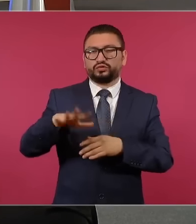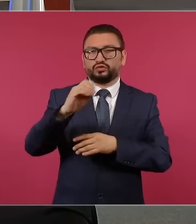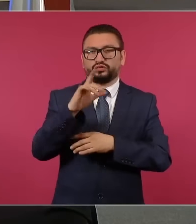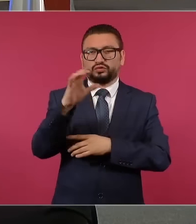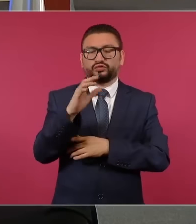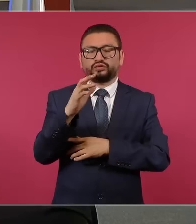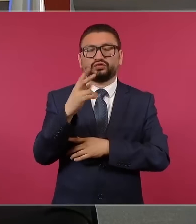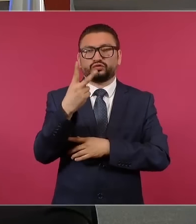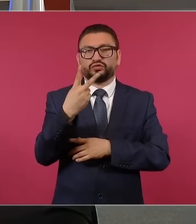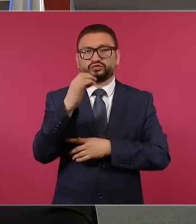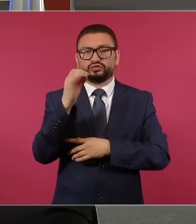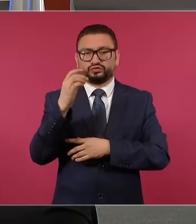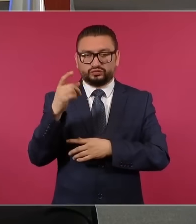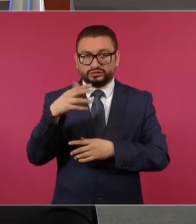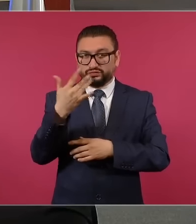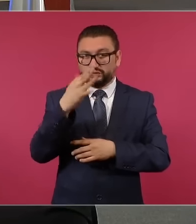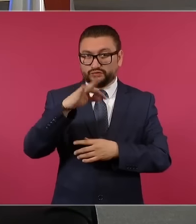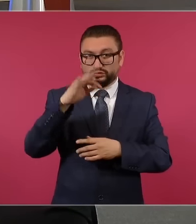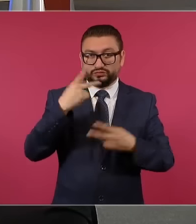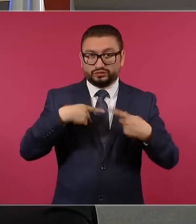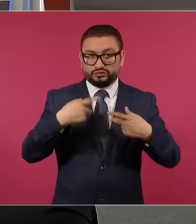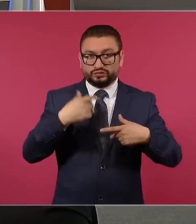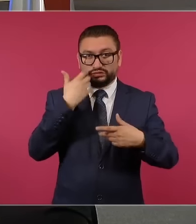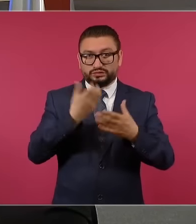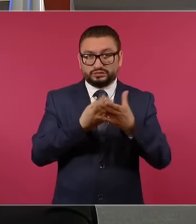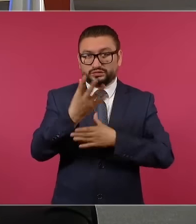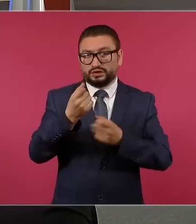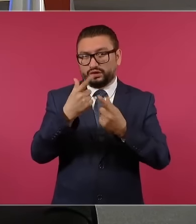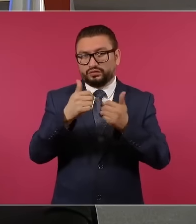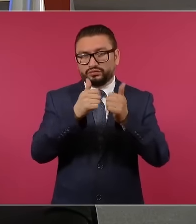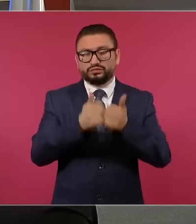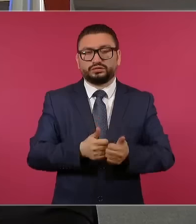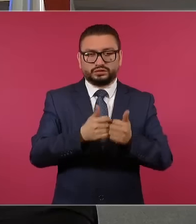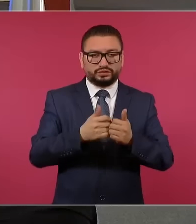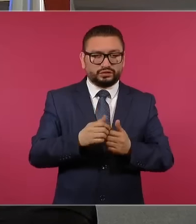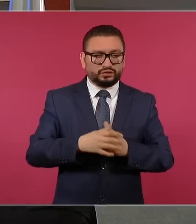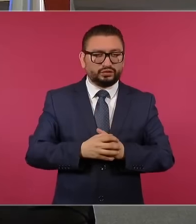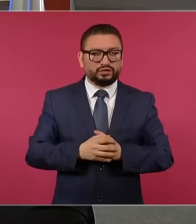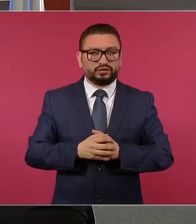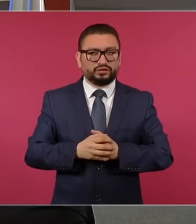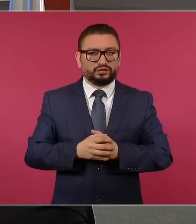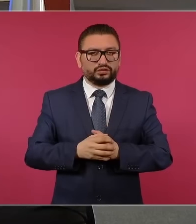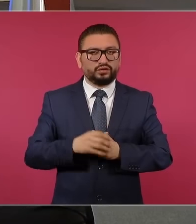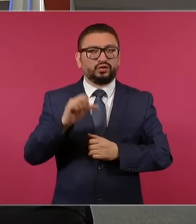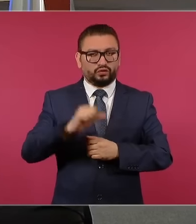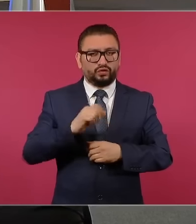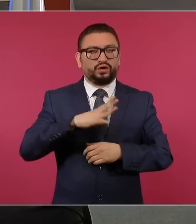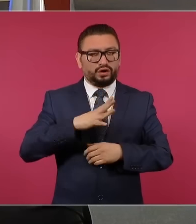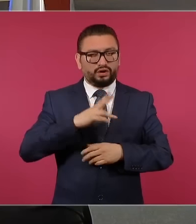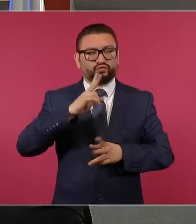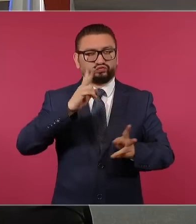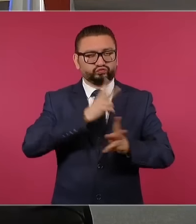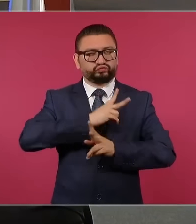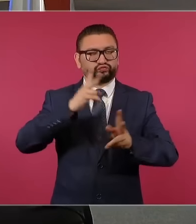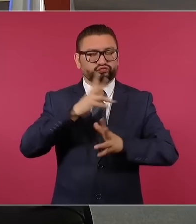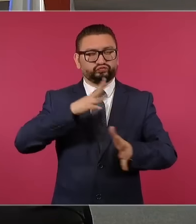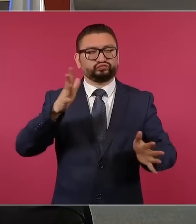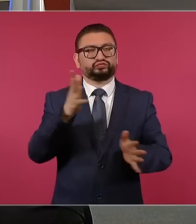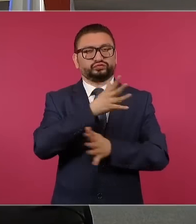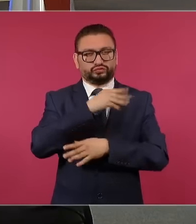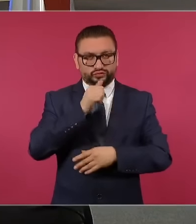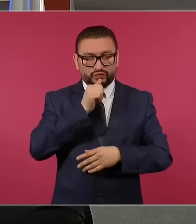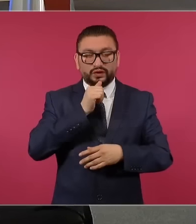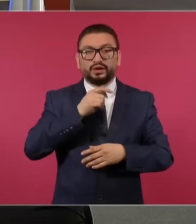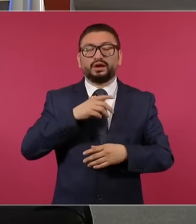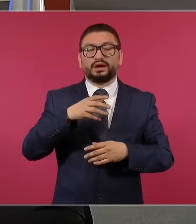% de las personas quisieron salir, otro porcentaje no. Hoy o mañana, muy temprano, todavía con vientos, la Guardia Nacional nos ayudó a